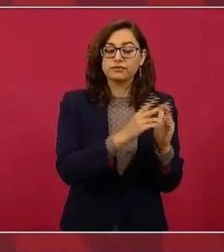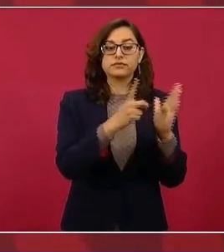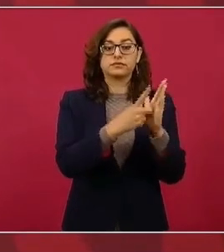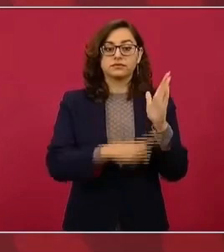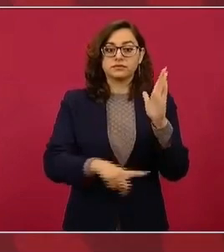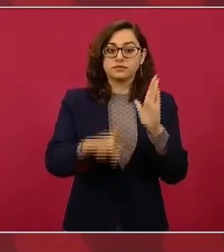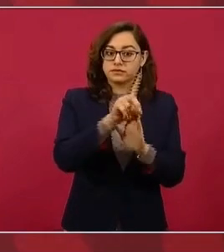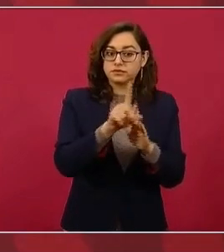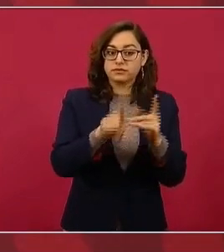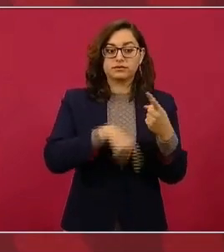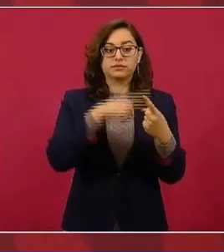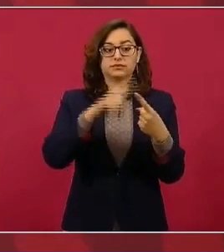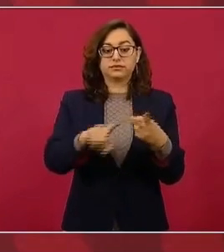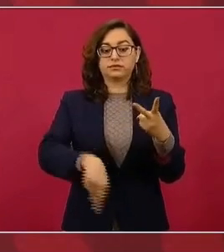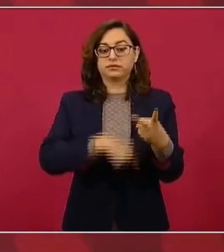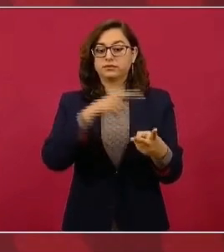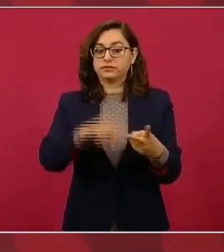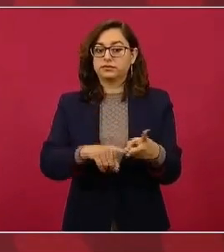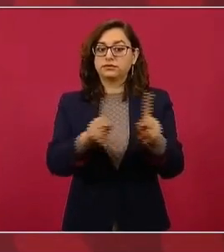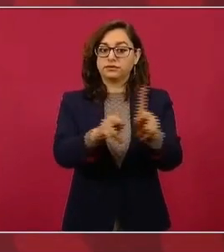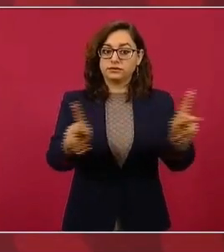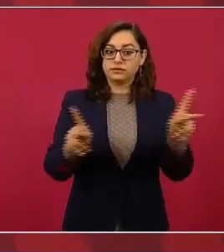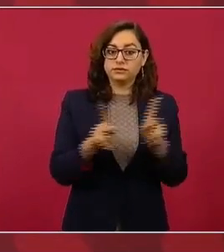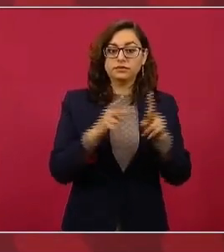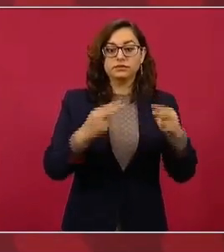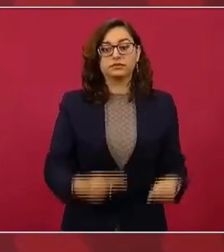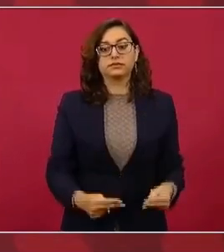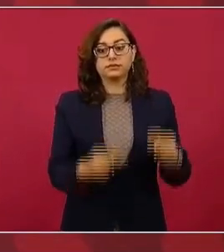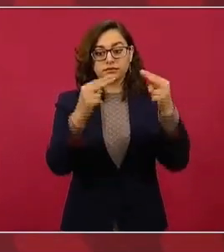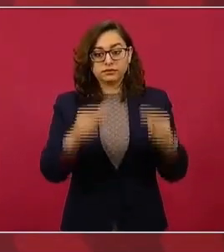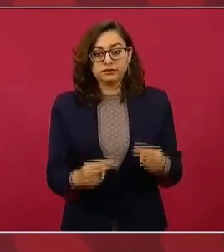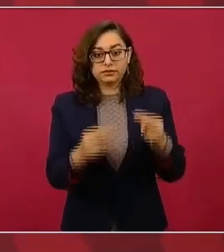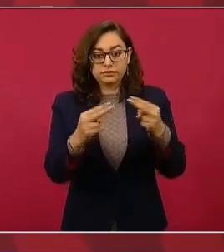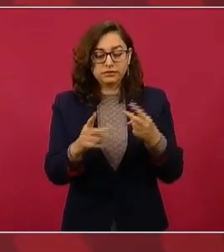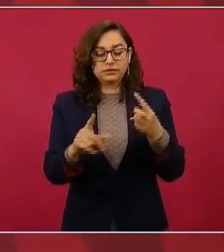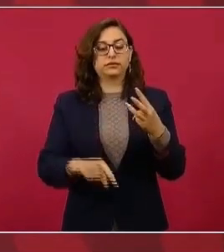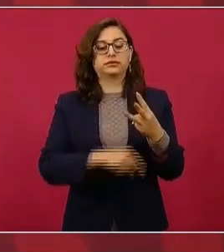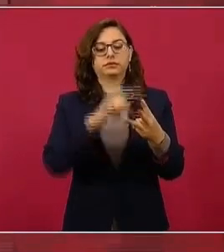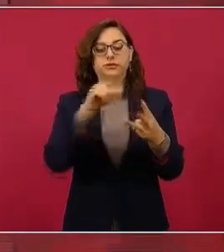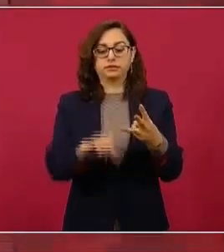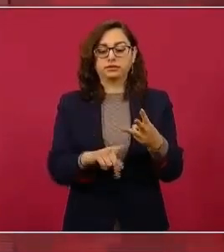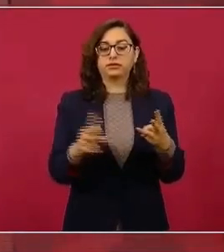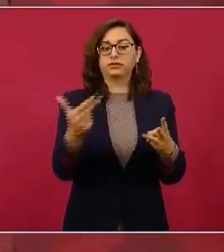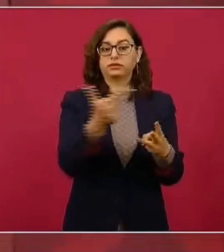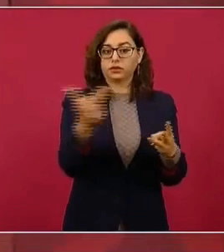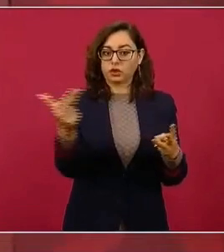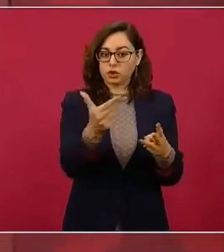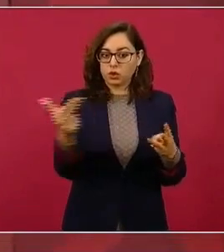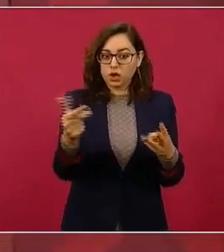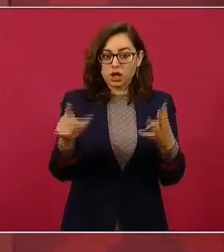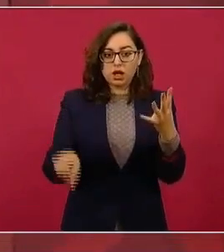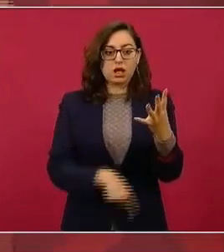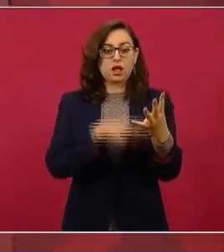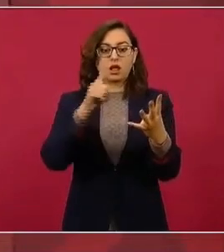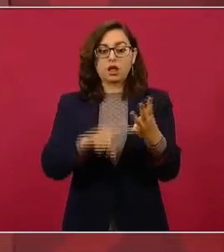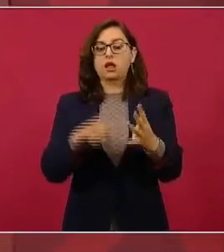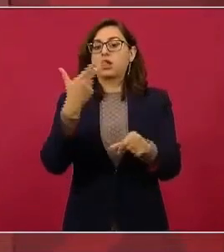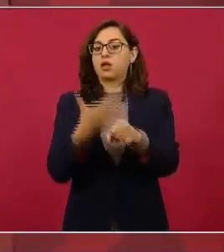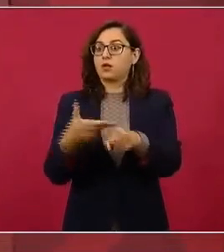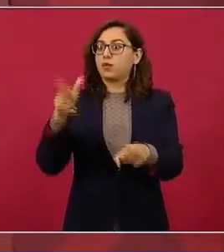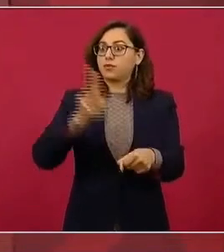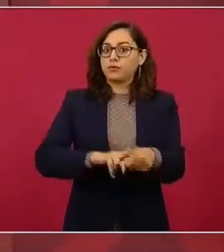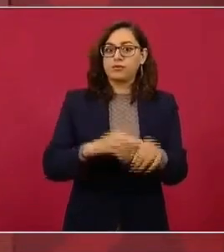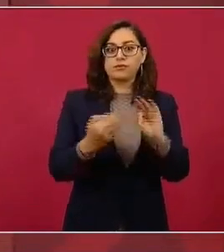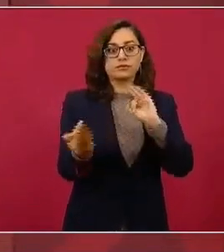Estamos hablando de plazas comerciales, estamos hablando de un hotel, estamos hablando de hospitales,